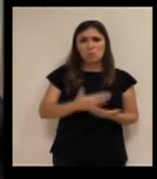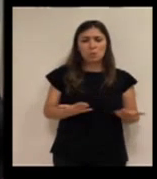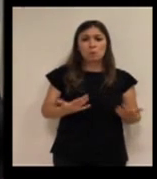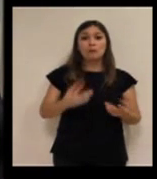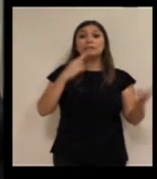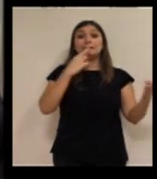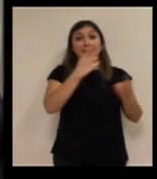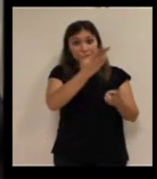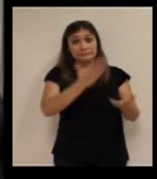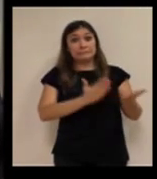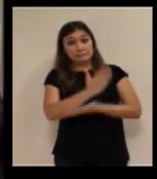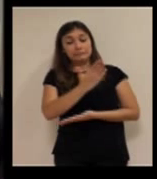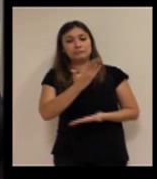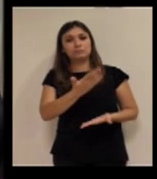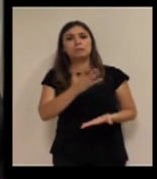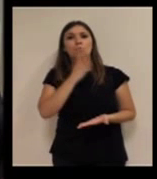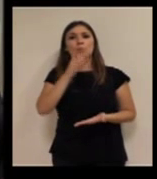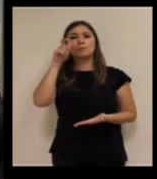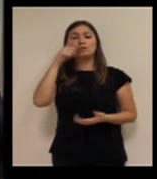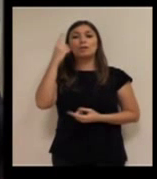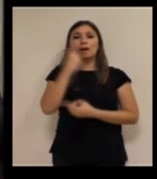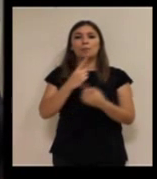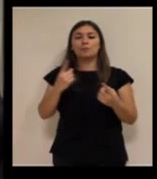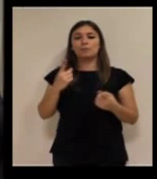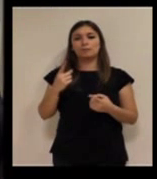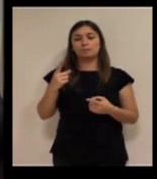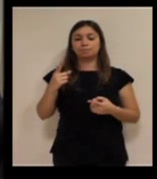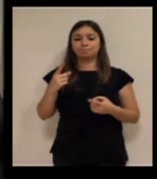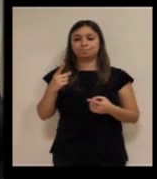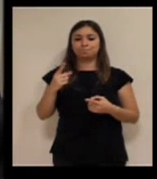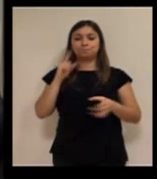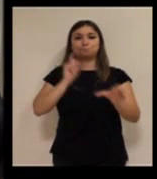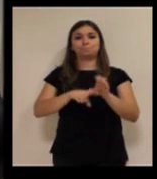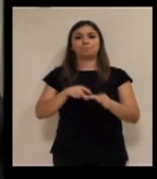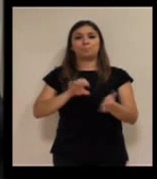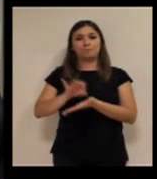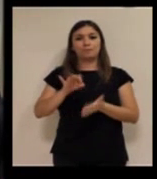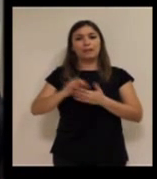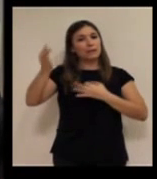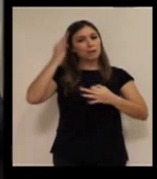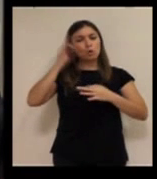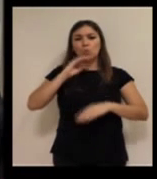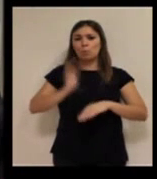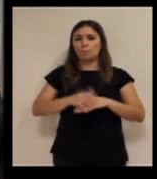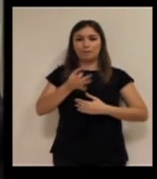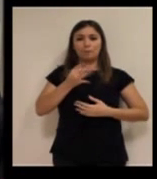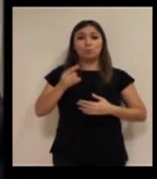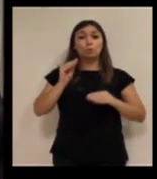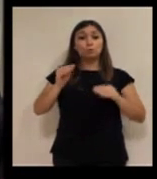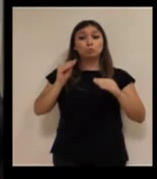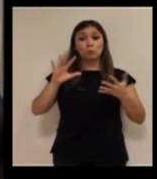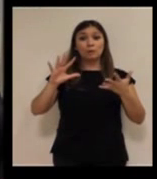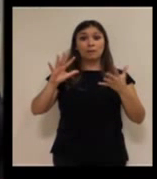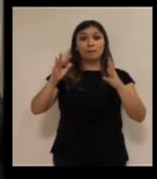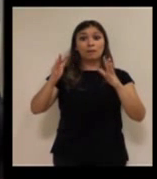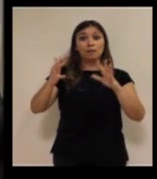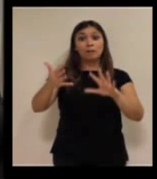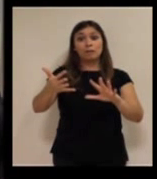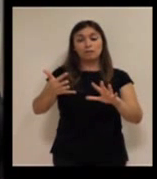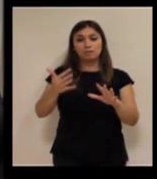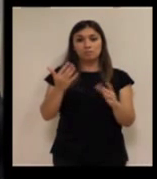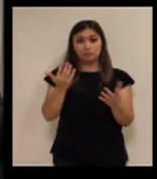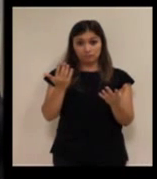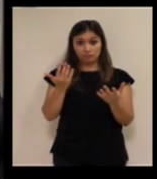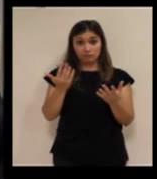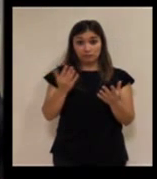Que nuestro colectivo es... O la persona ingresa a veces al servicio cumpliendo la totalidad de requisitos, pero su evolución,